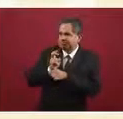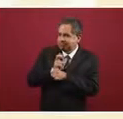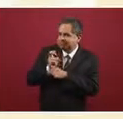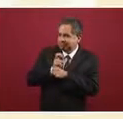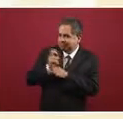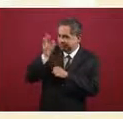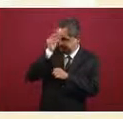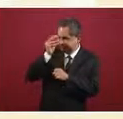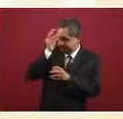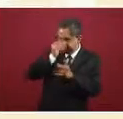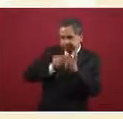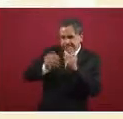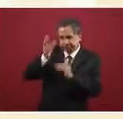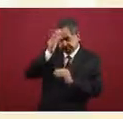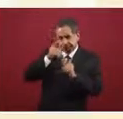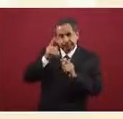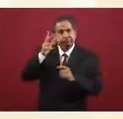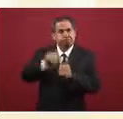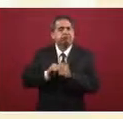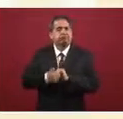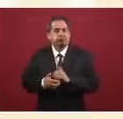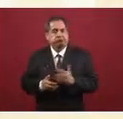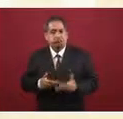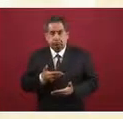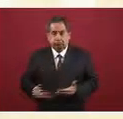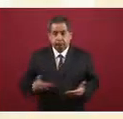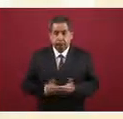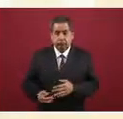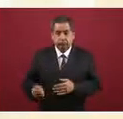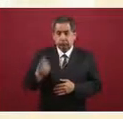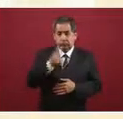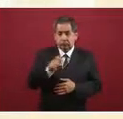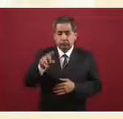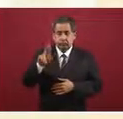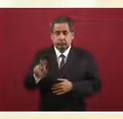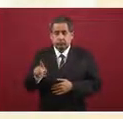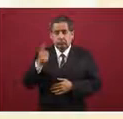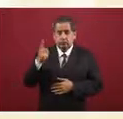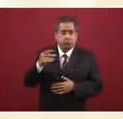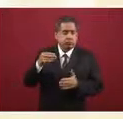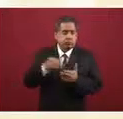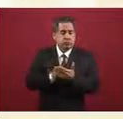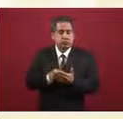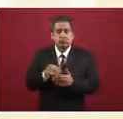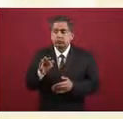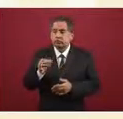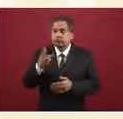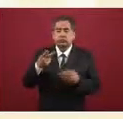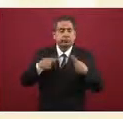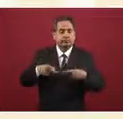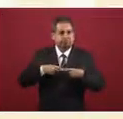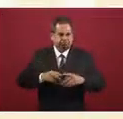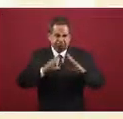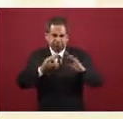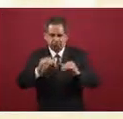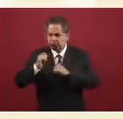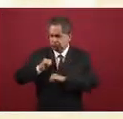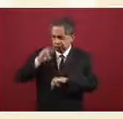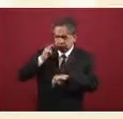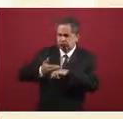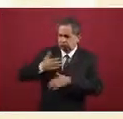están capacitando. Tenemos 181 mil tutores que están